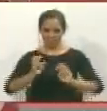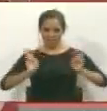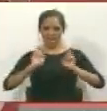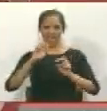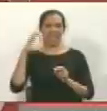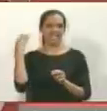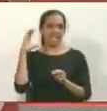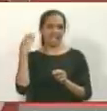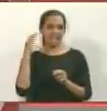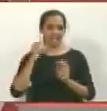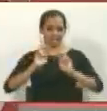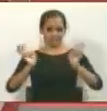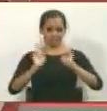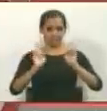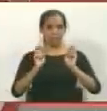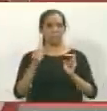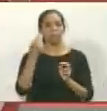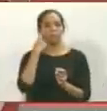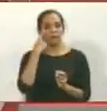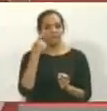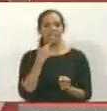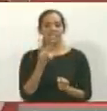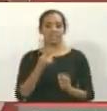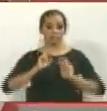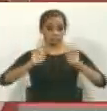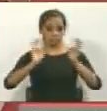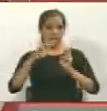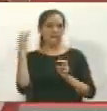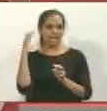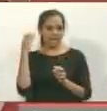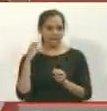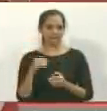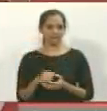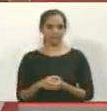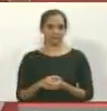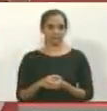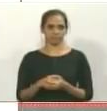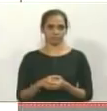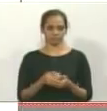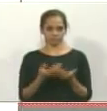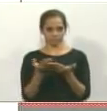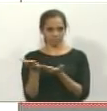Al alias el Caracas. Vamos a ver qué dice alias el Caracas. Síguelo.